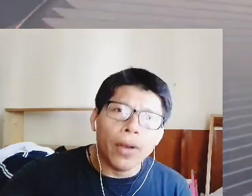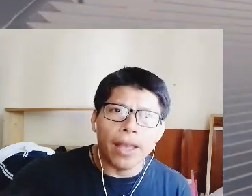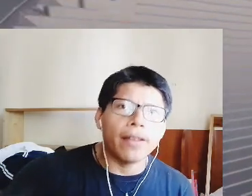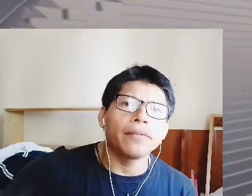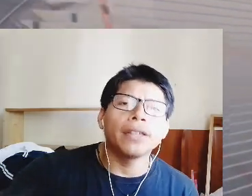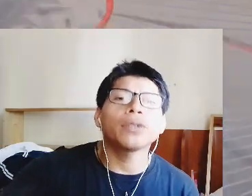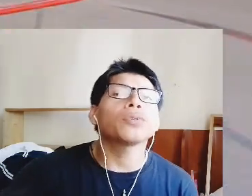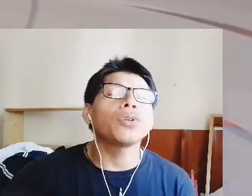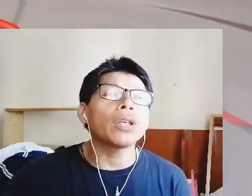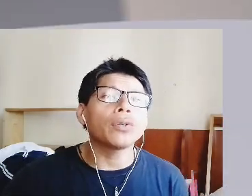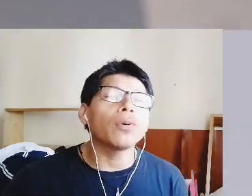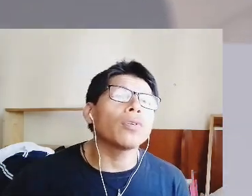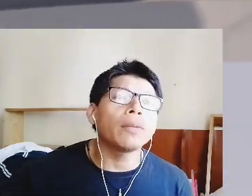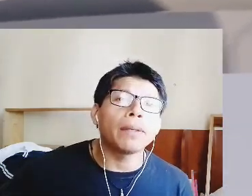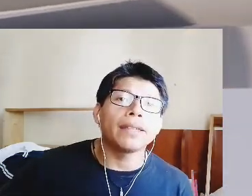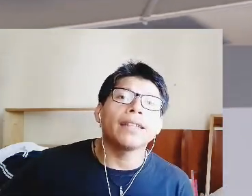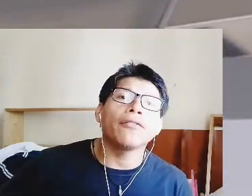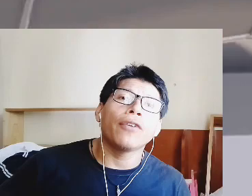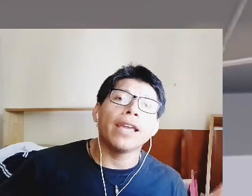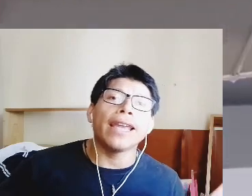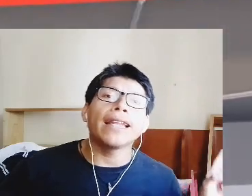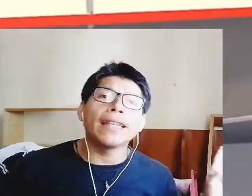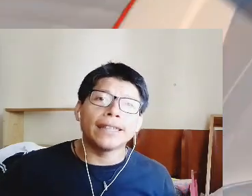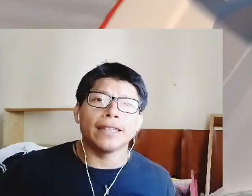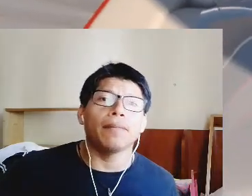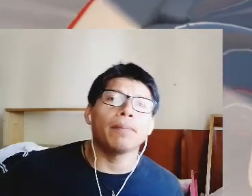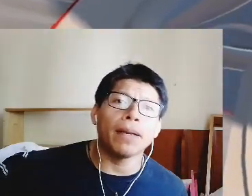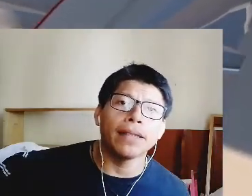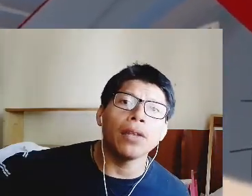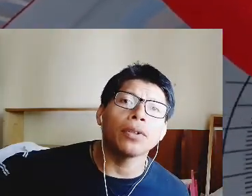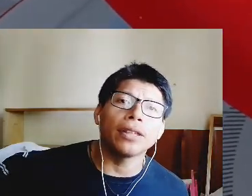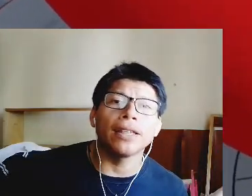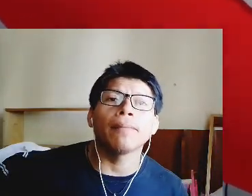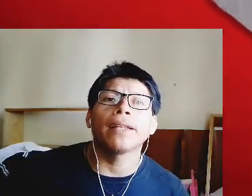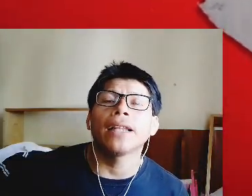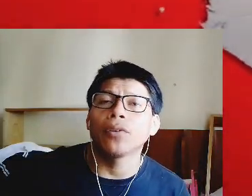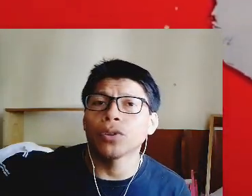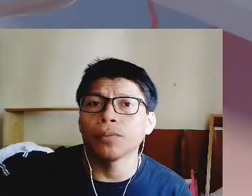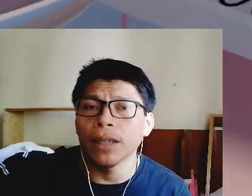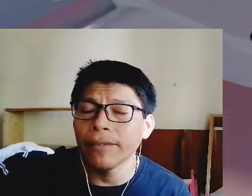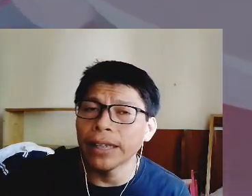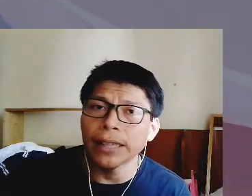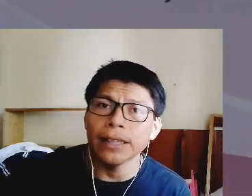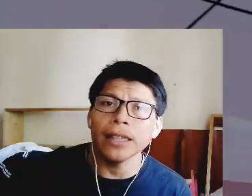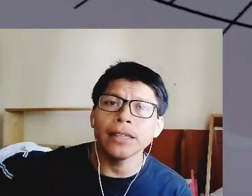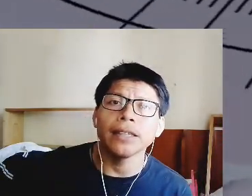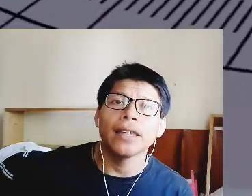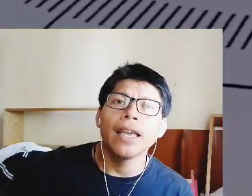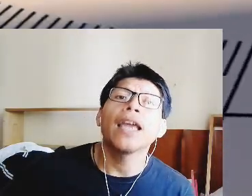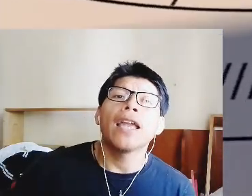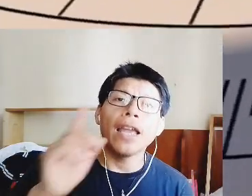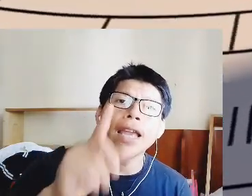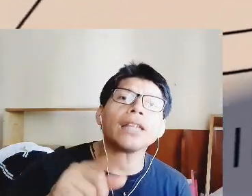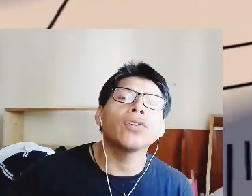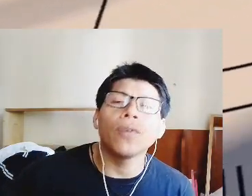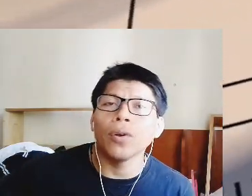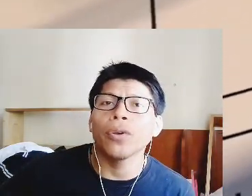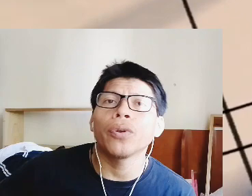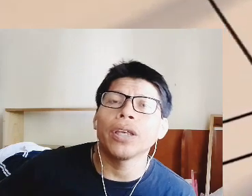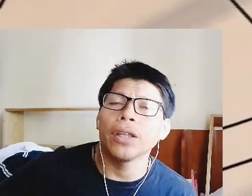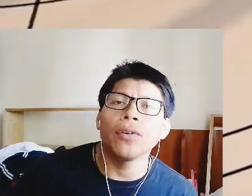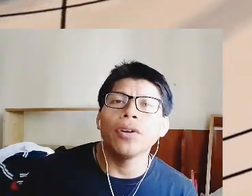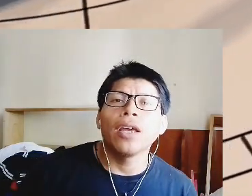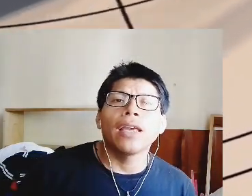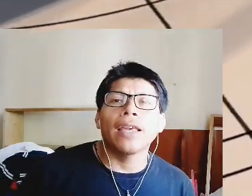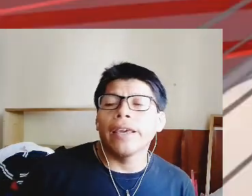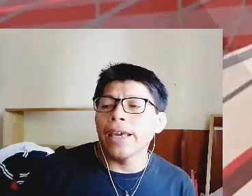acalorada discusión que tuvo con el presidente fue en diciembre pasado diciembre del 2023 esto fue lo